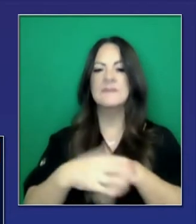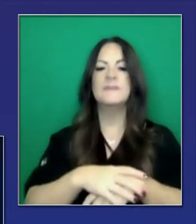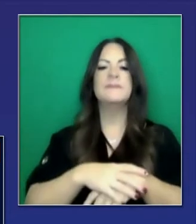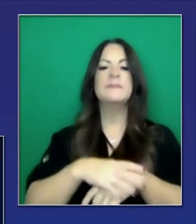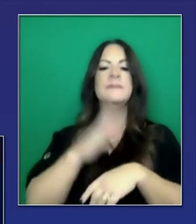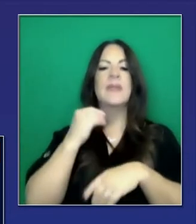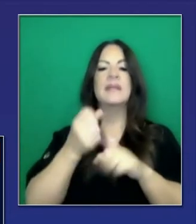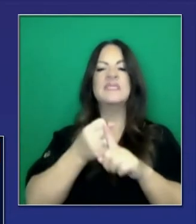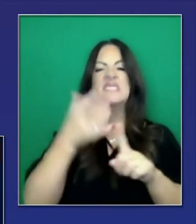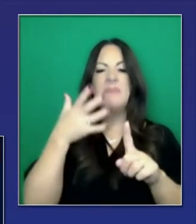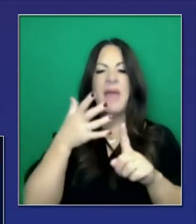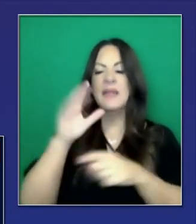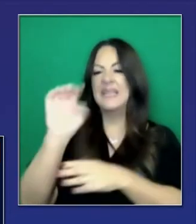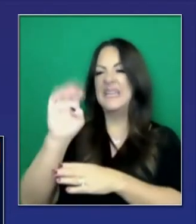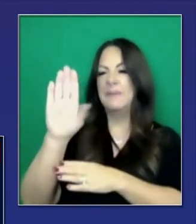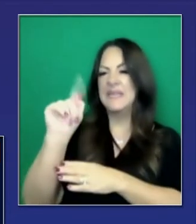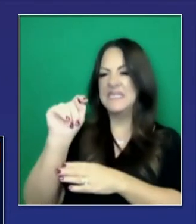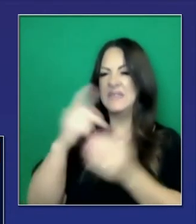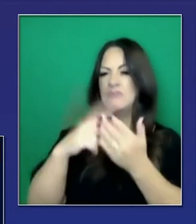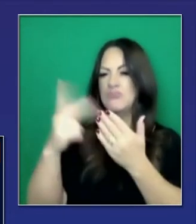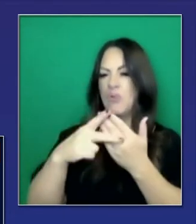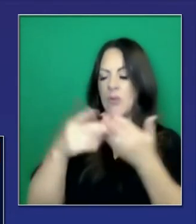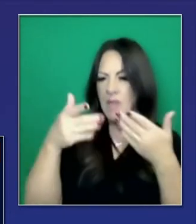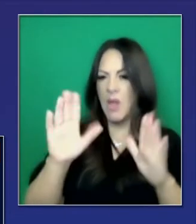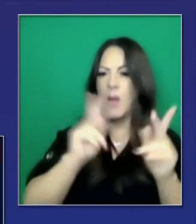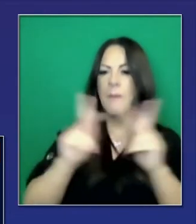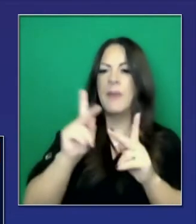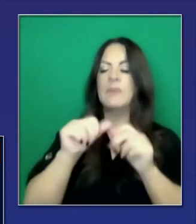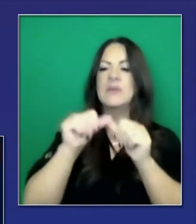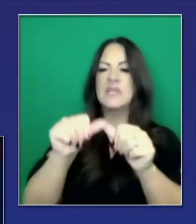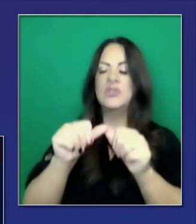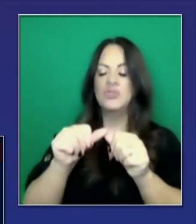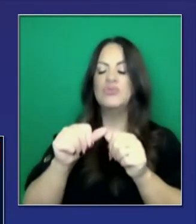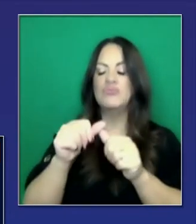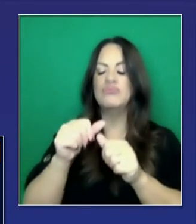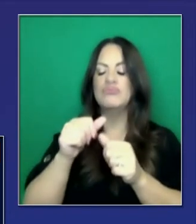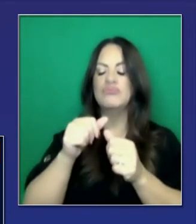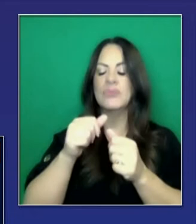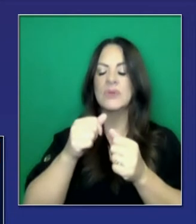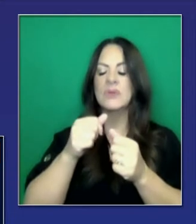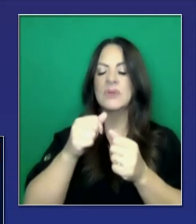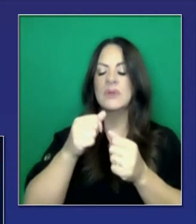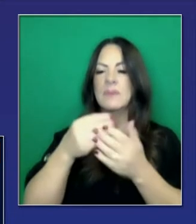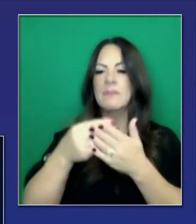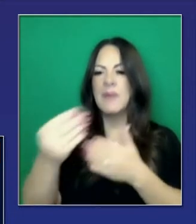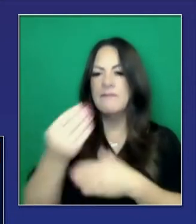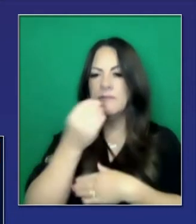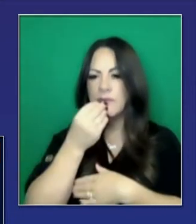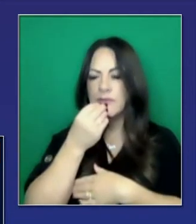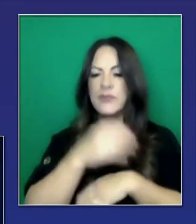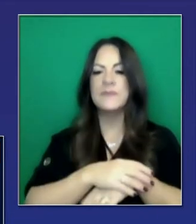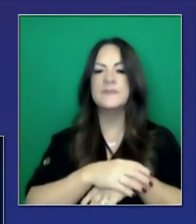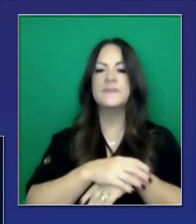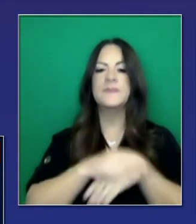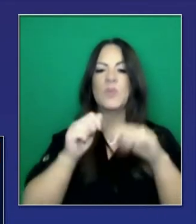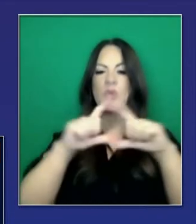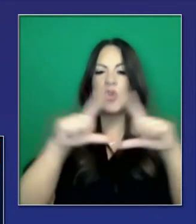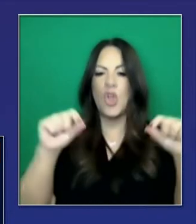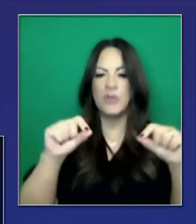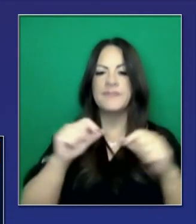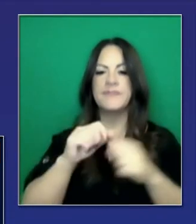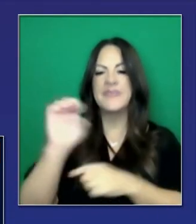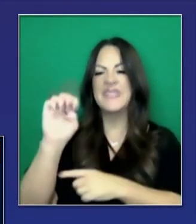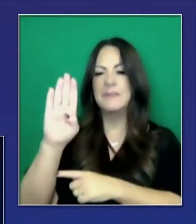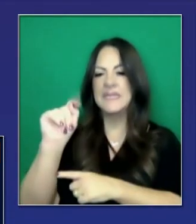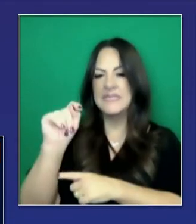rápido y que la legislatura reciba ese dinero muy pronto. También el programa de expansión de cuidado por la